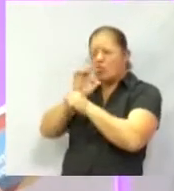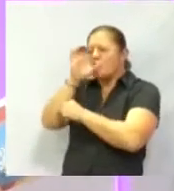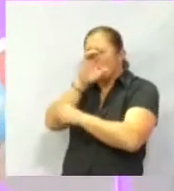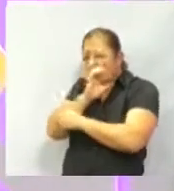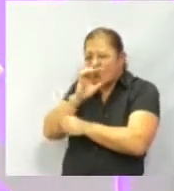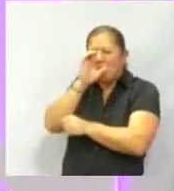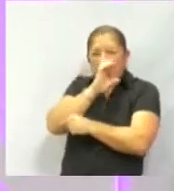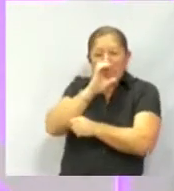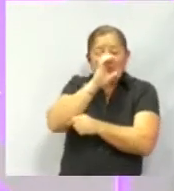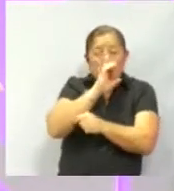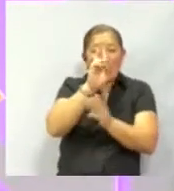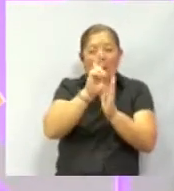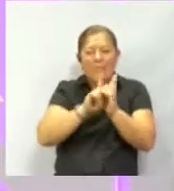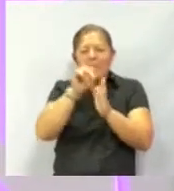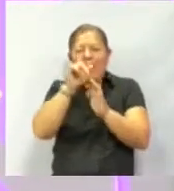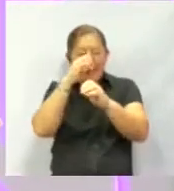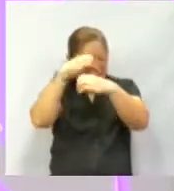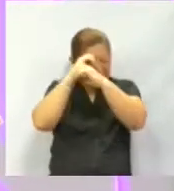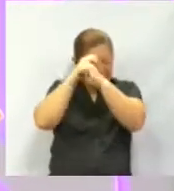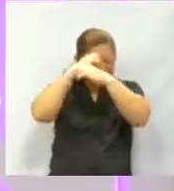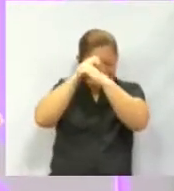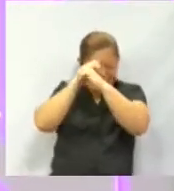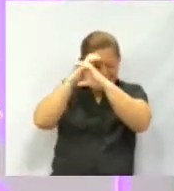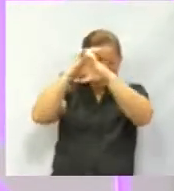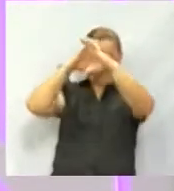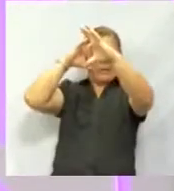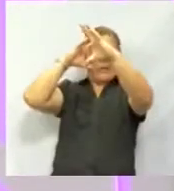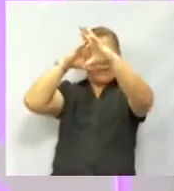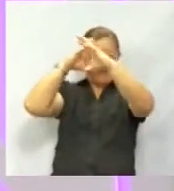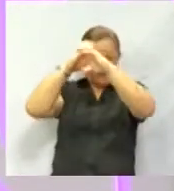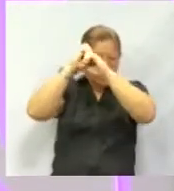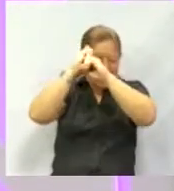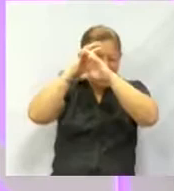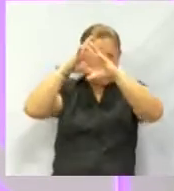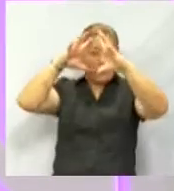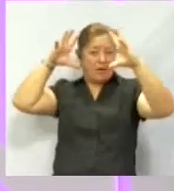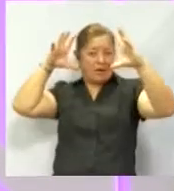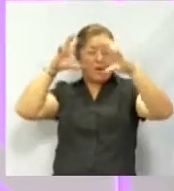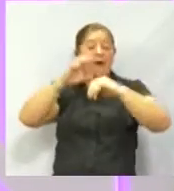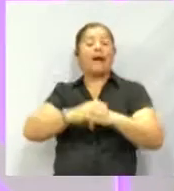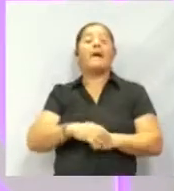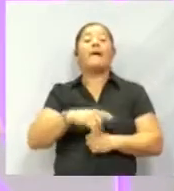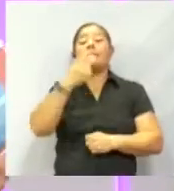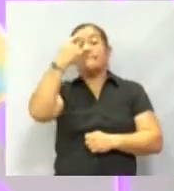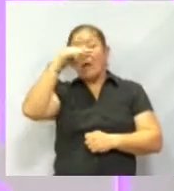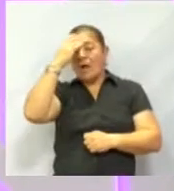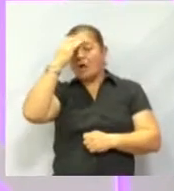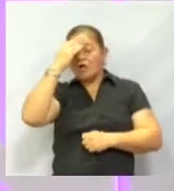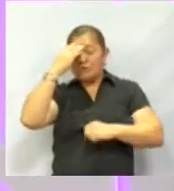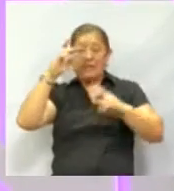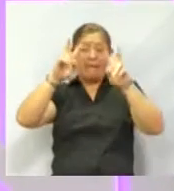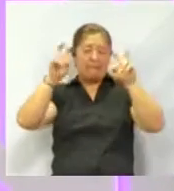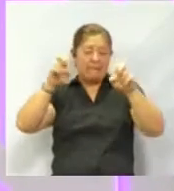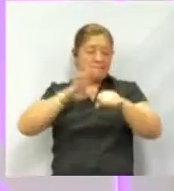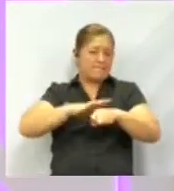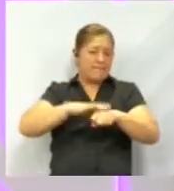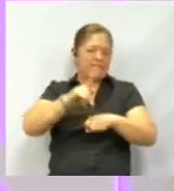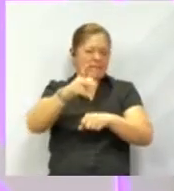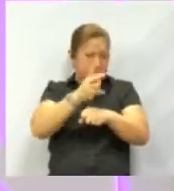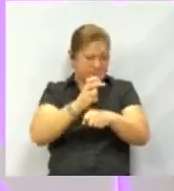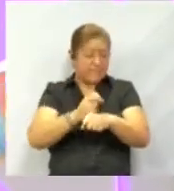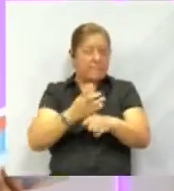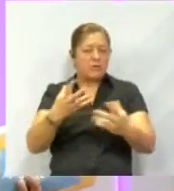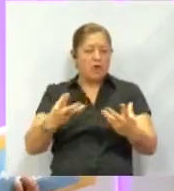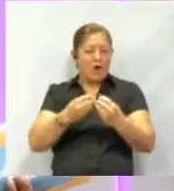tripuladas y no tripuladas que mandan al espacio para saber más del tema. Así es que te invito a que juntos podamos ver el